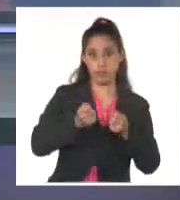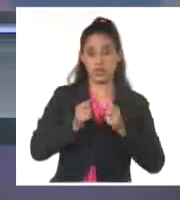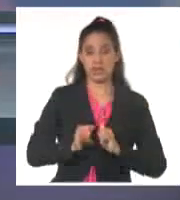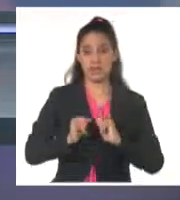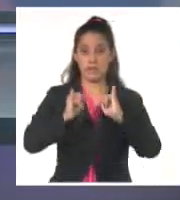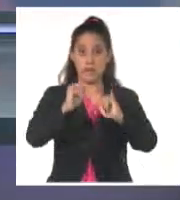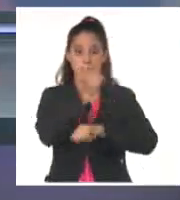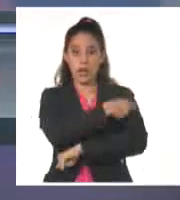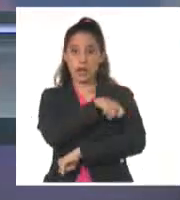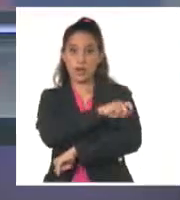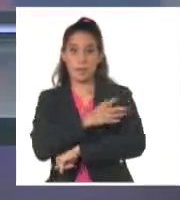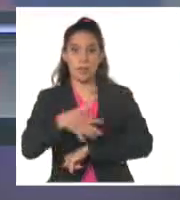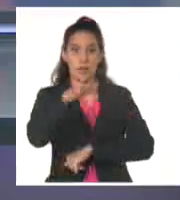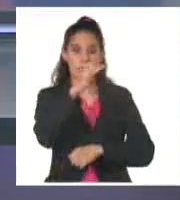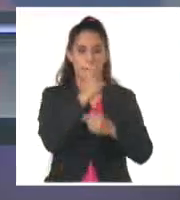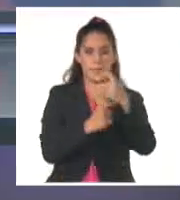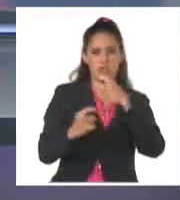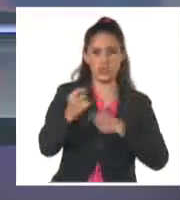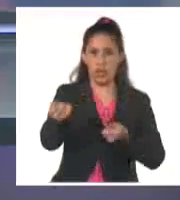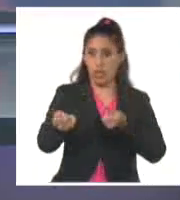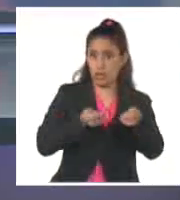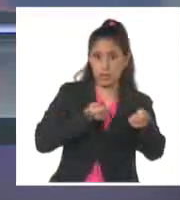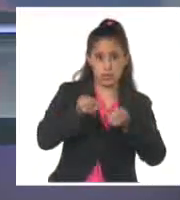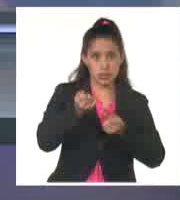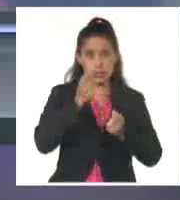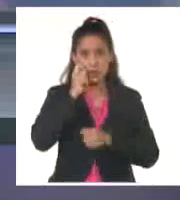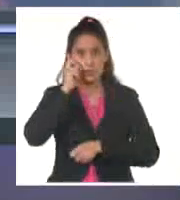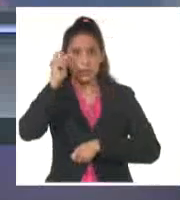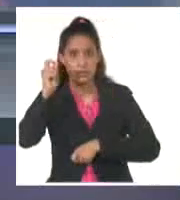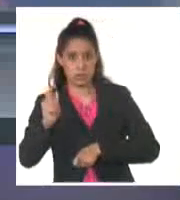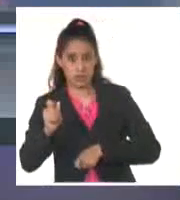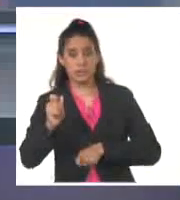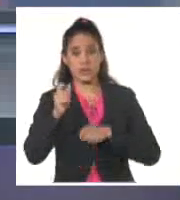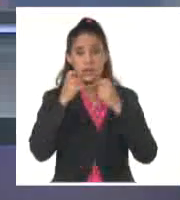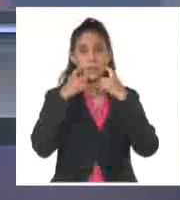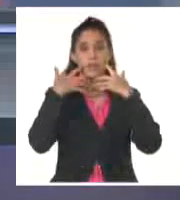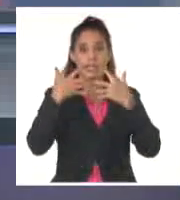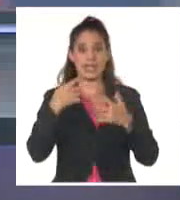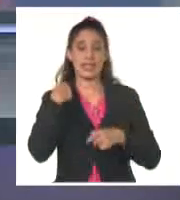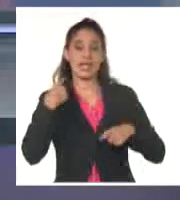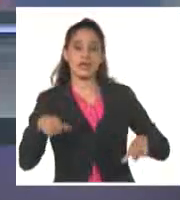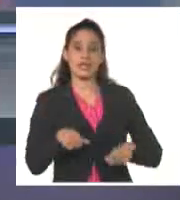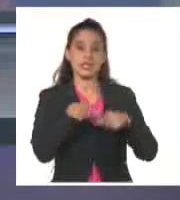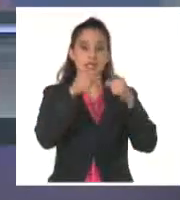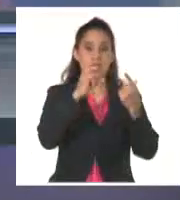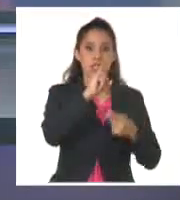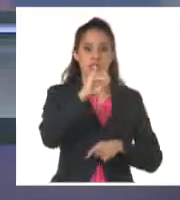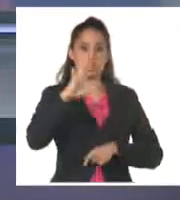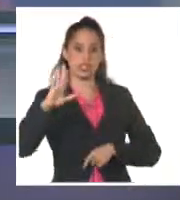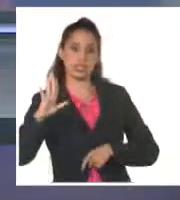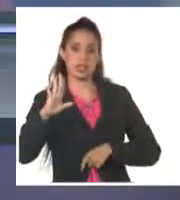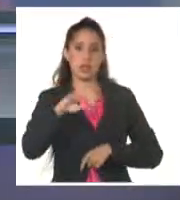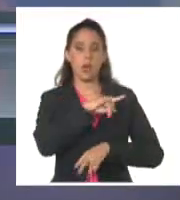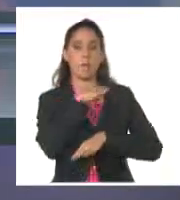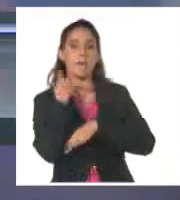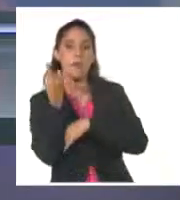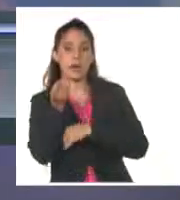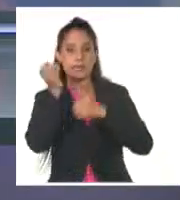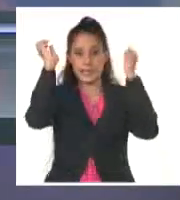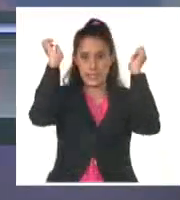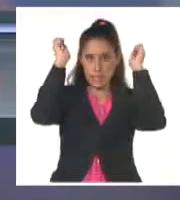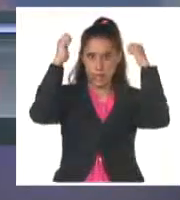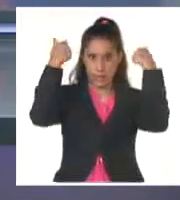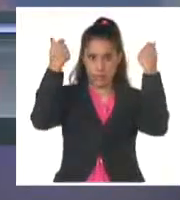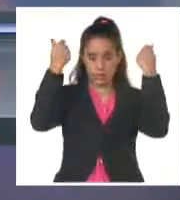en particular a los conductores de vehículos que en ocasión de conmemorarse el aniversario 65 de la desaparición física del comandante Camilo